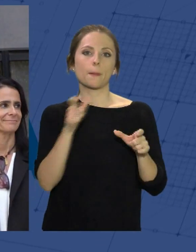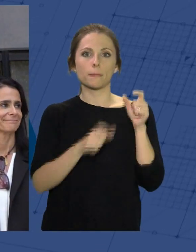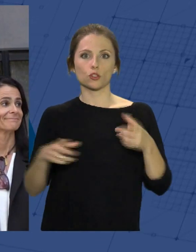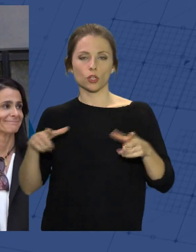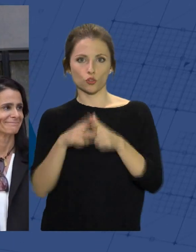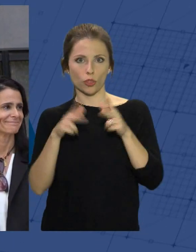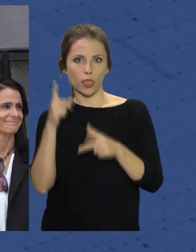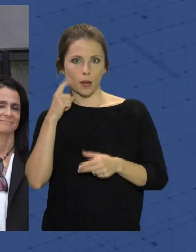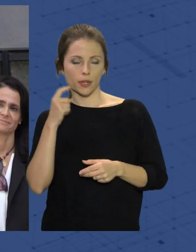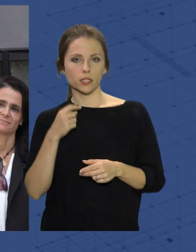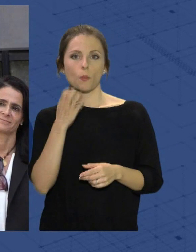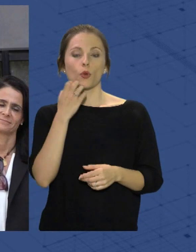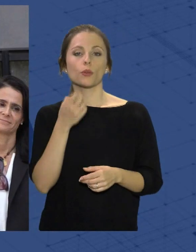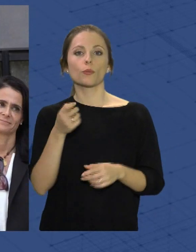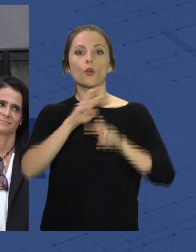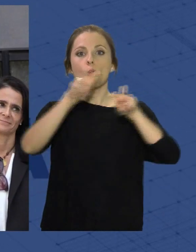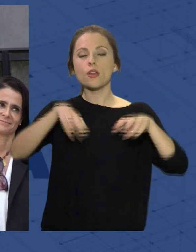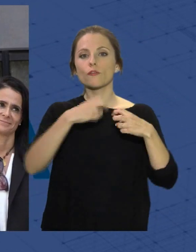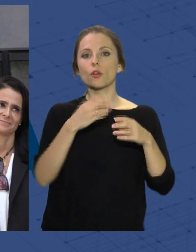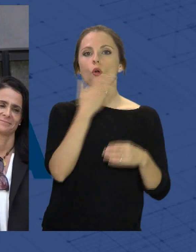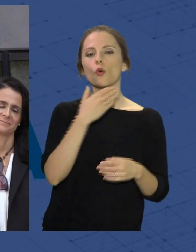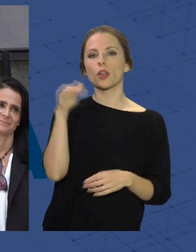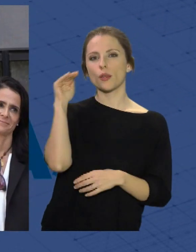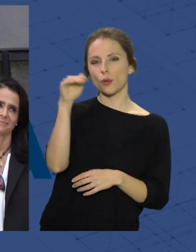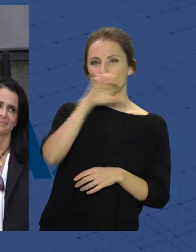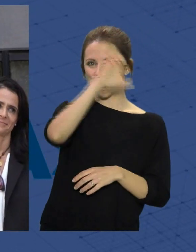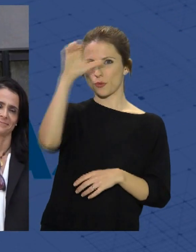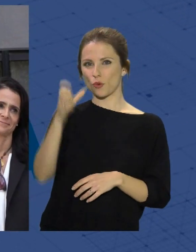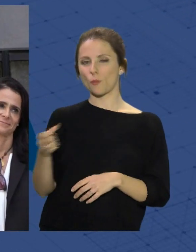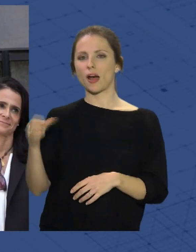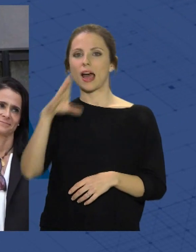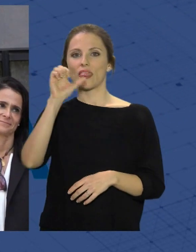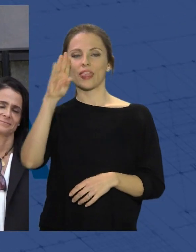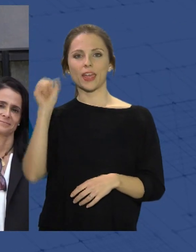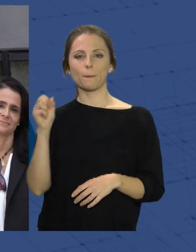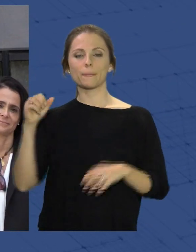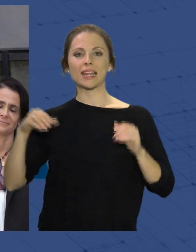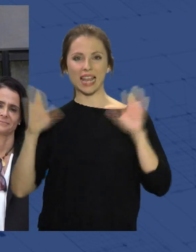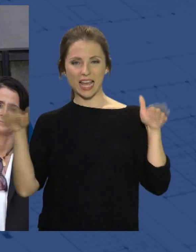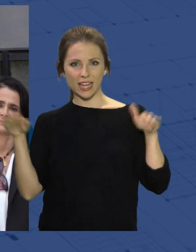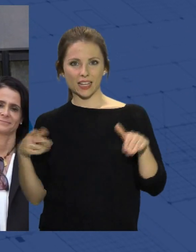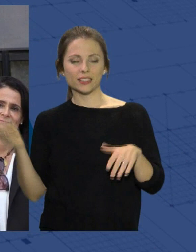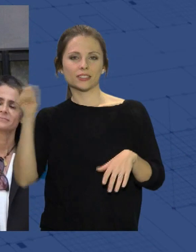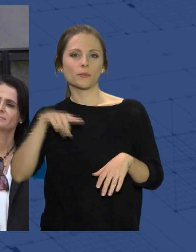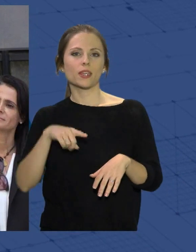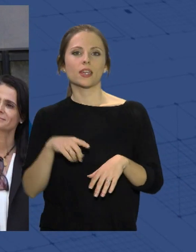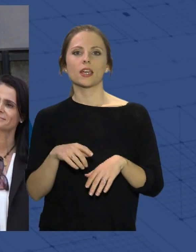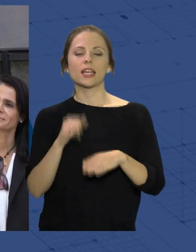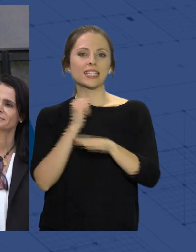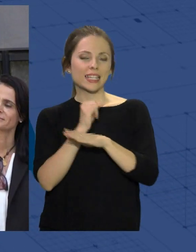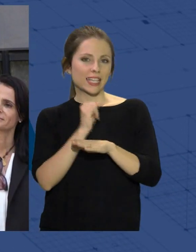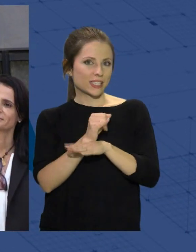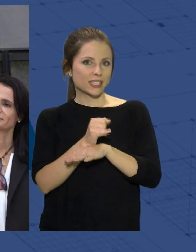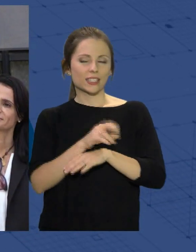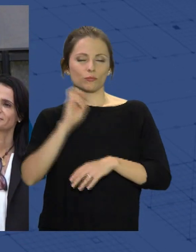como por ejemplo la reforma del Colegio Europa, del CEIP Los Ángeles, la ampliación del IES Sol Porto Carrero, o